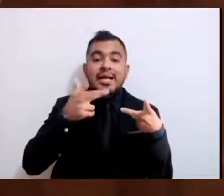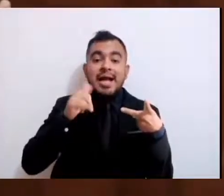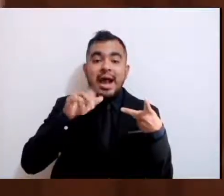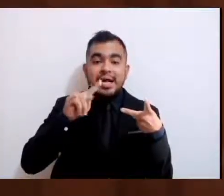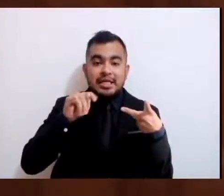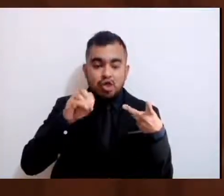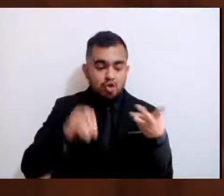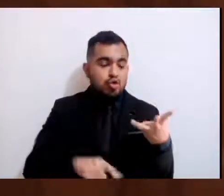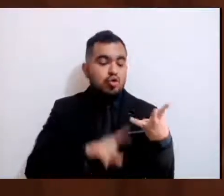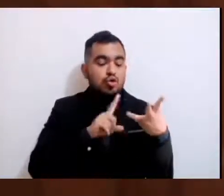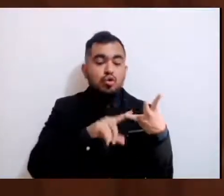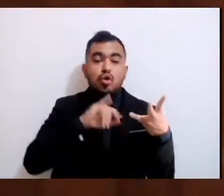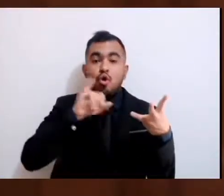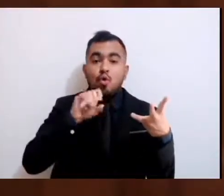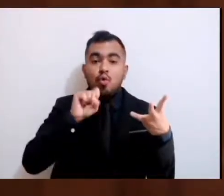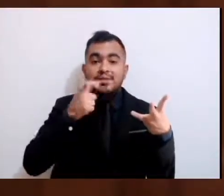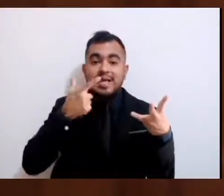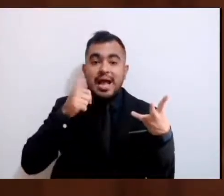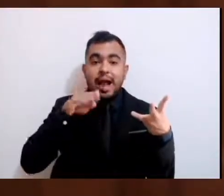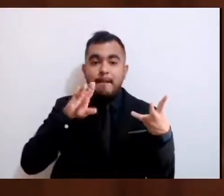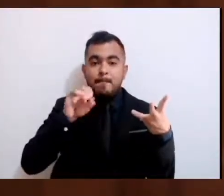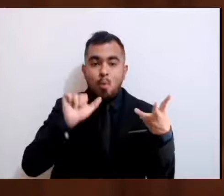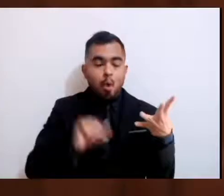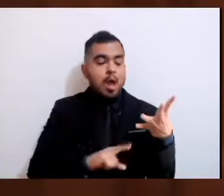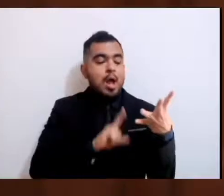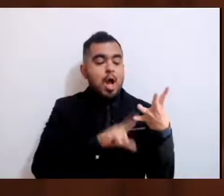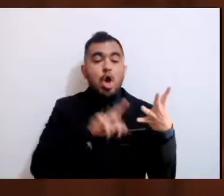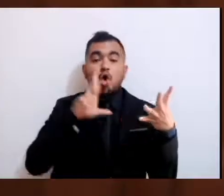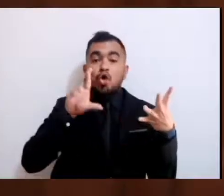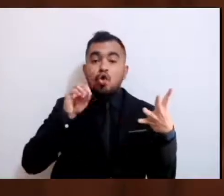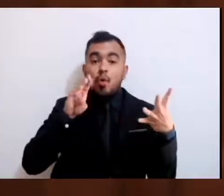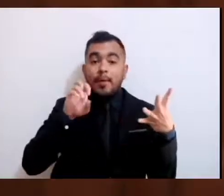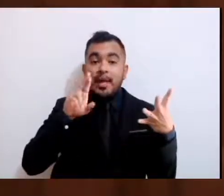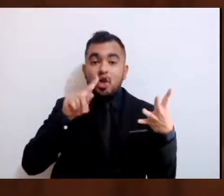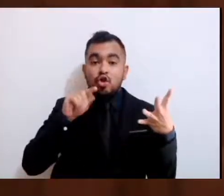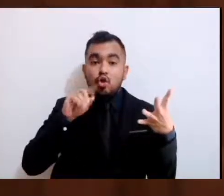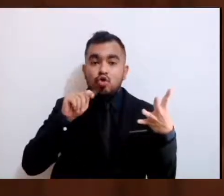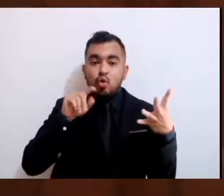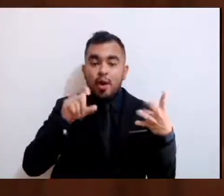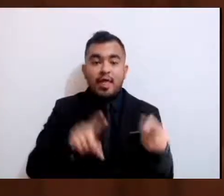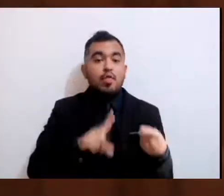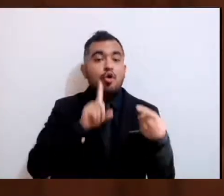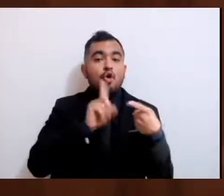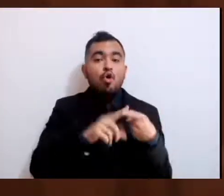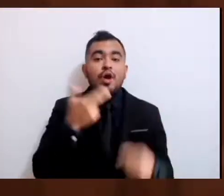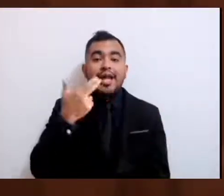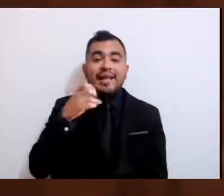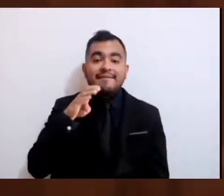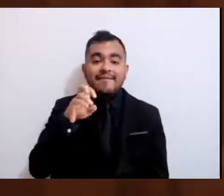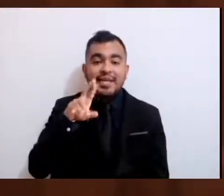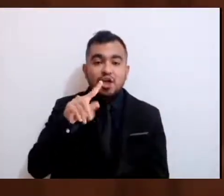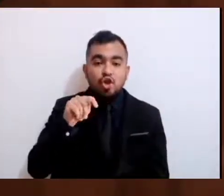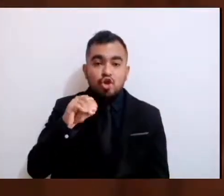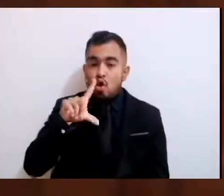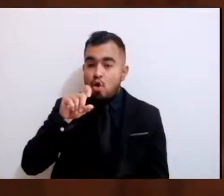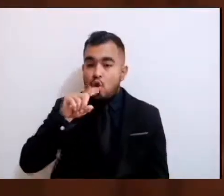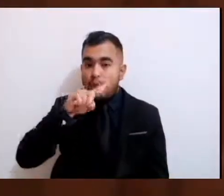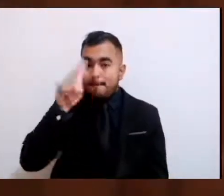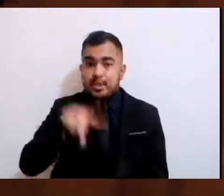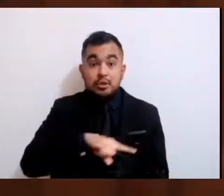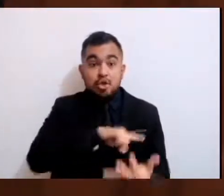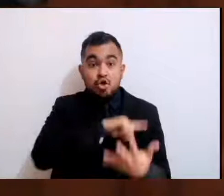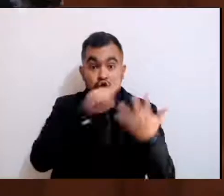Gamboa, Roberto Toledo, Eberto López Vázquez, todos tenían un